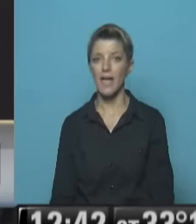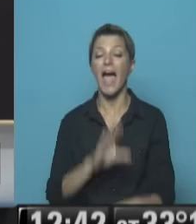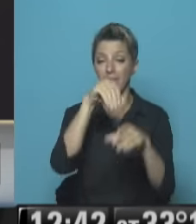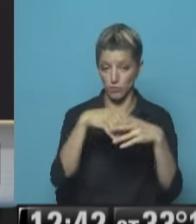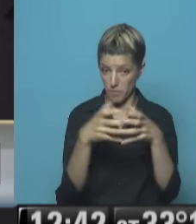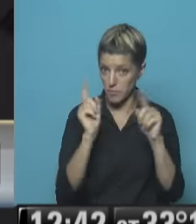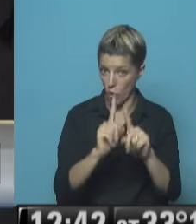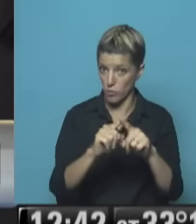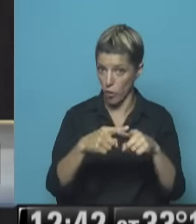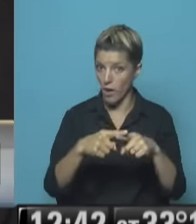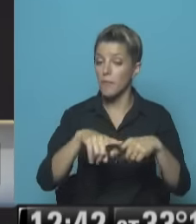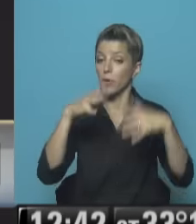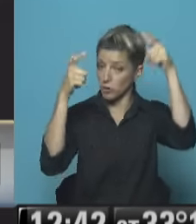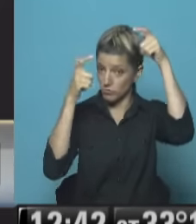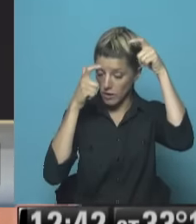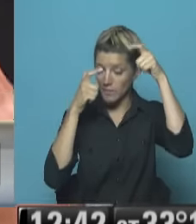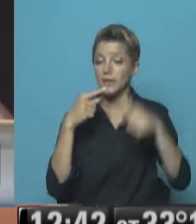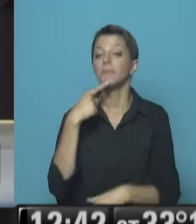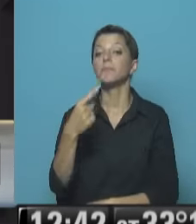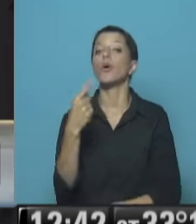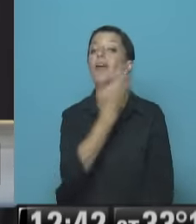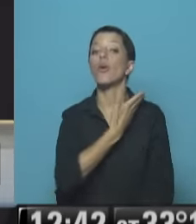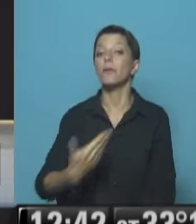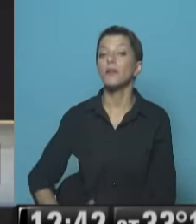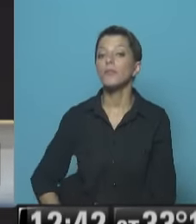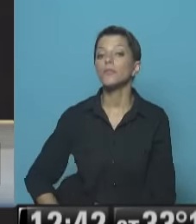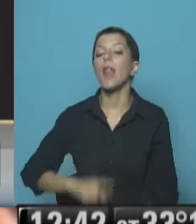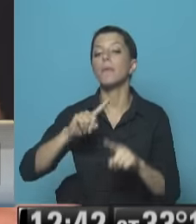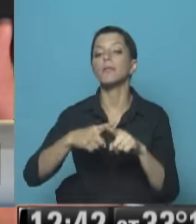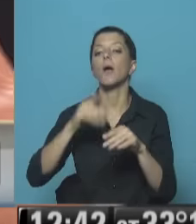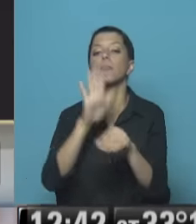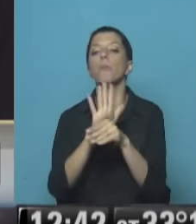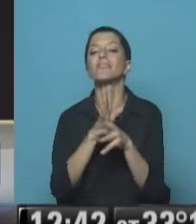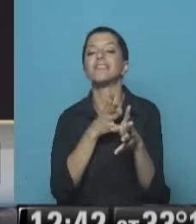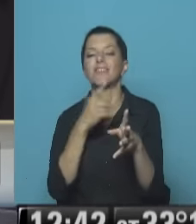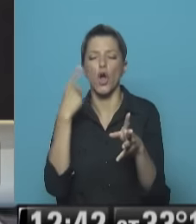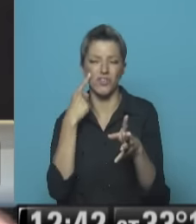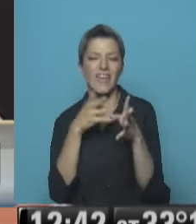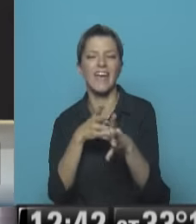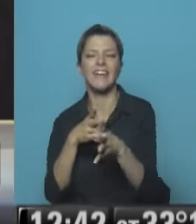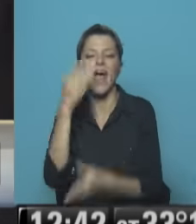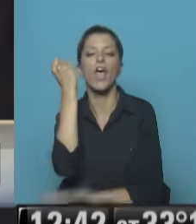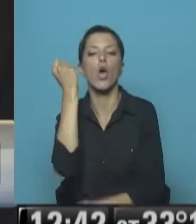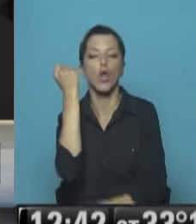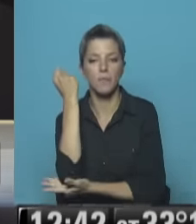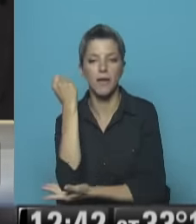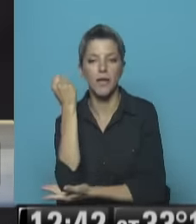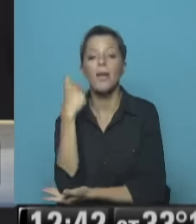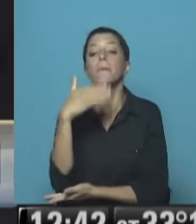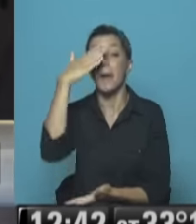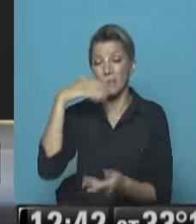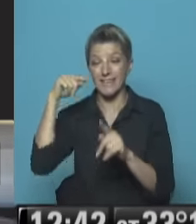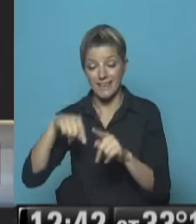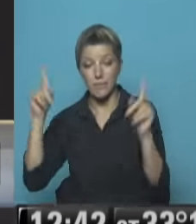chavismo Se ha cuestionado que El gobierno cedió toda una política A lo que llamó la guerra económica Para combatir las consecuencias De este